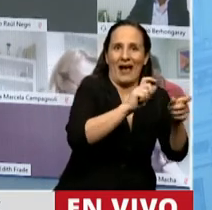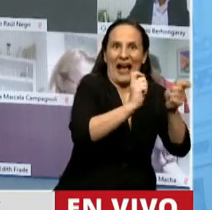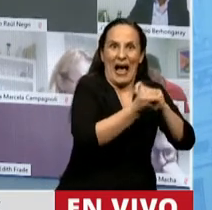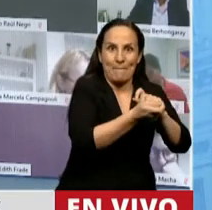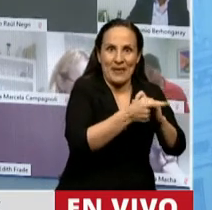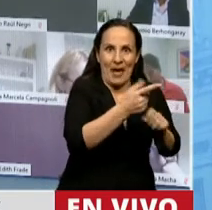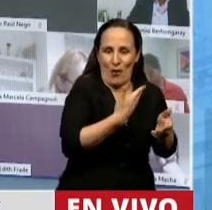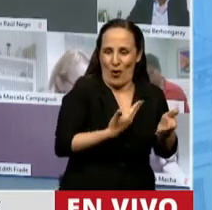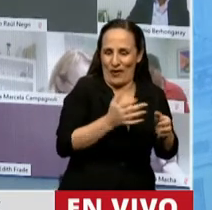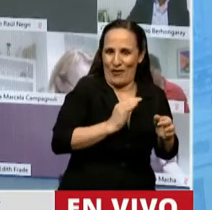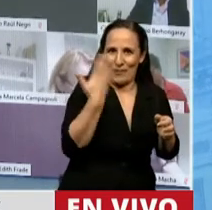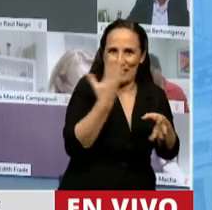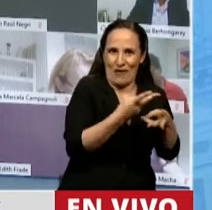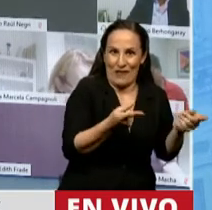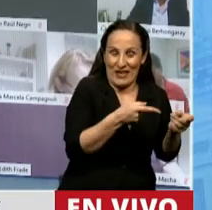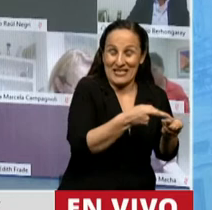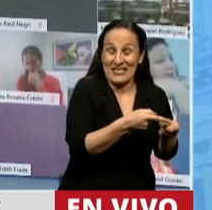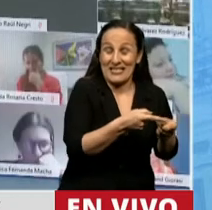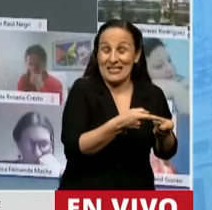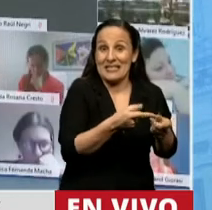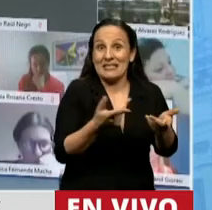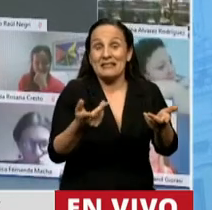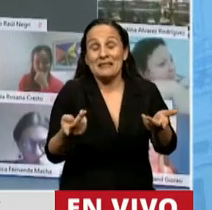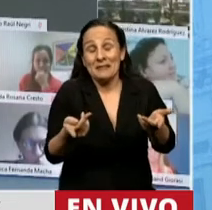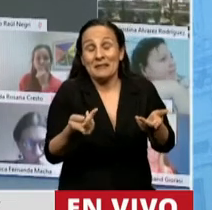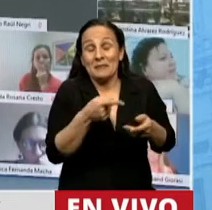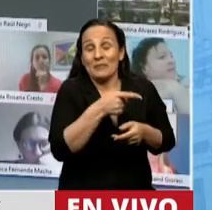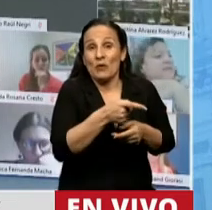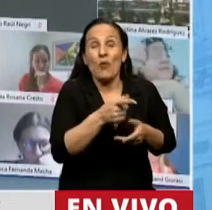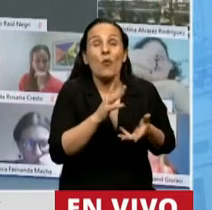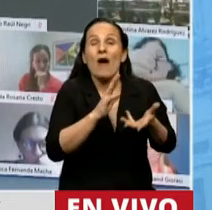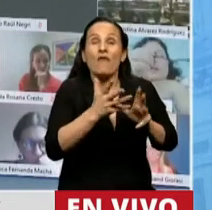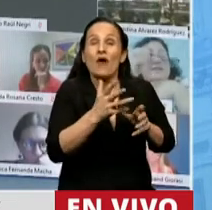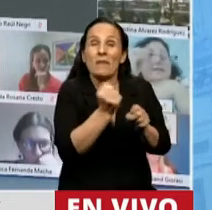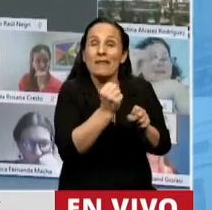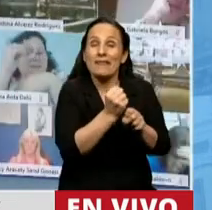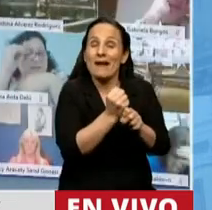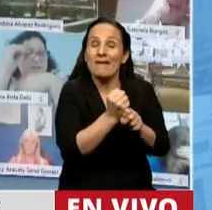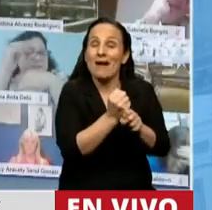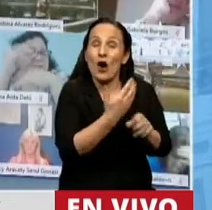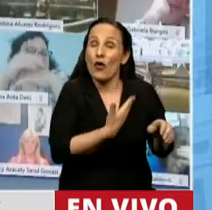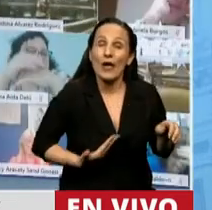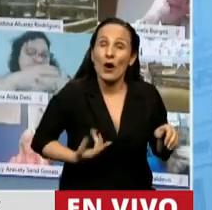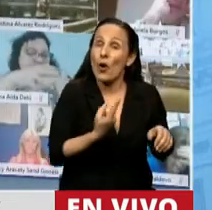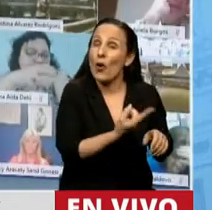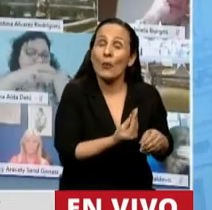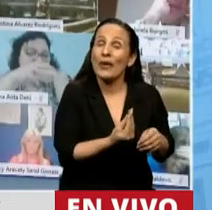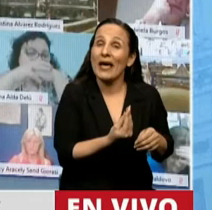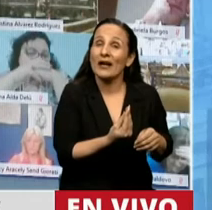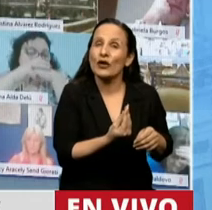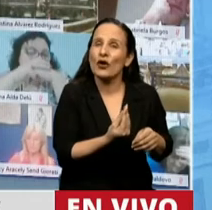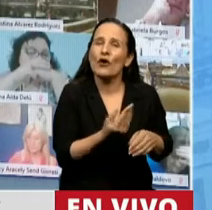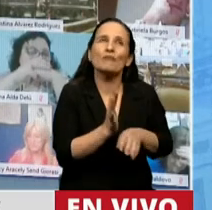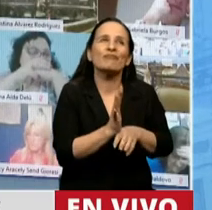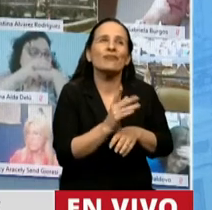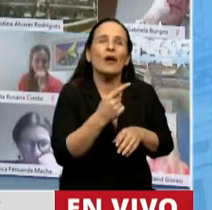una política muy clara que expresa la continuidad de la apuesta